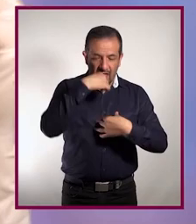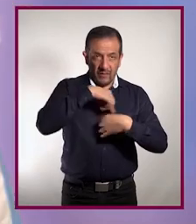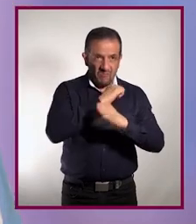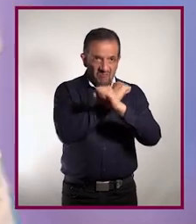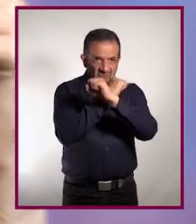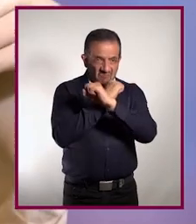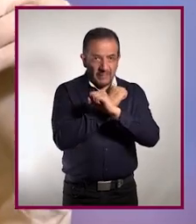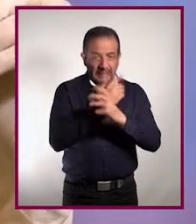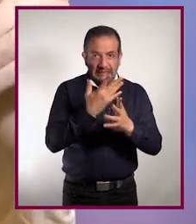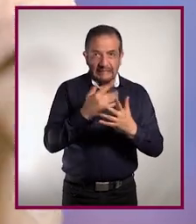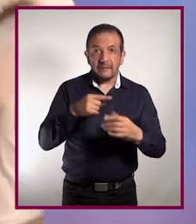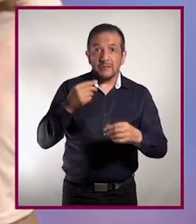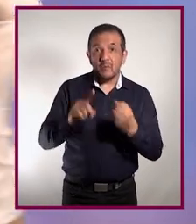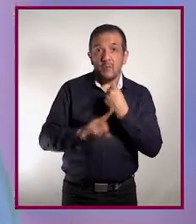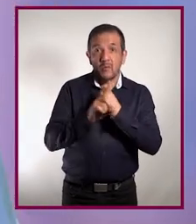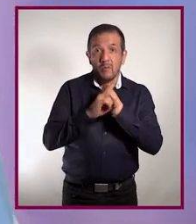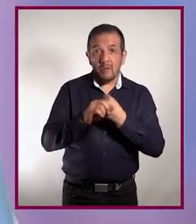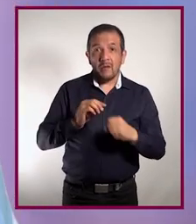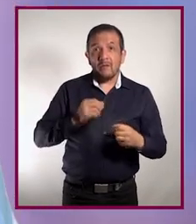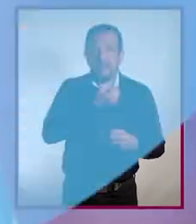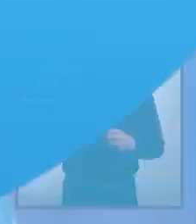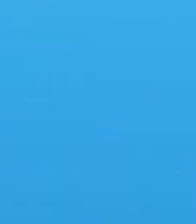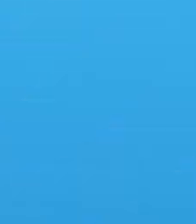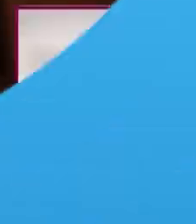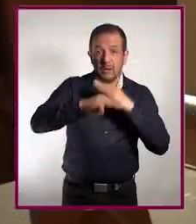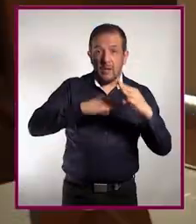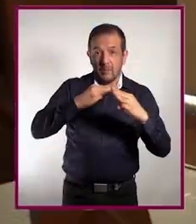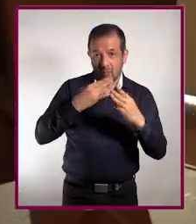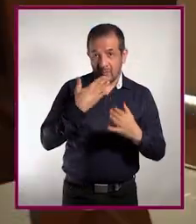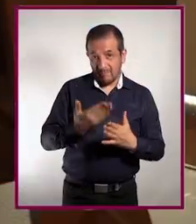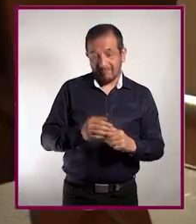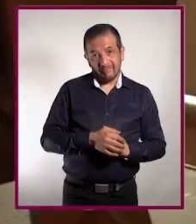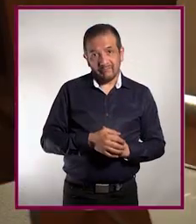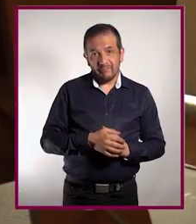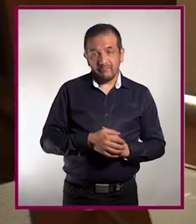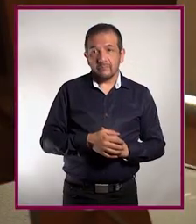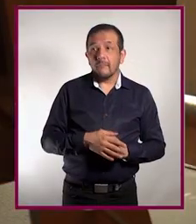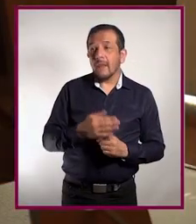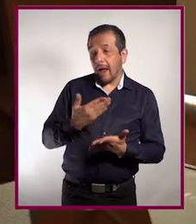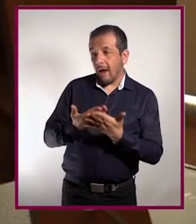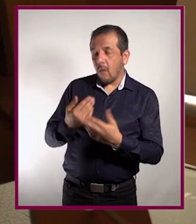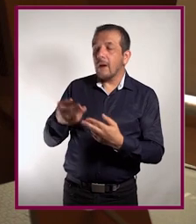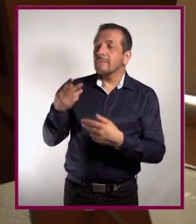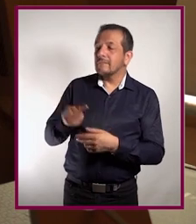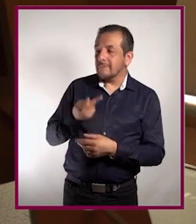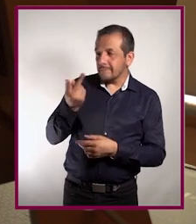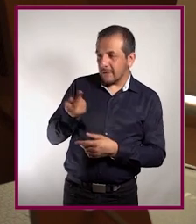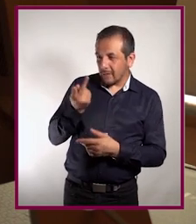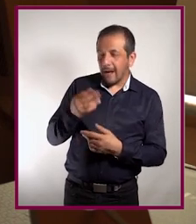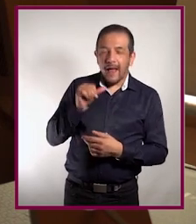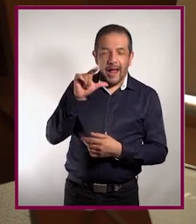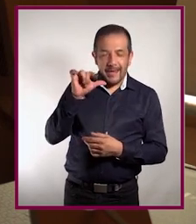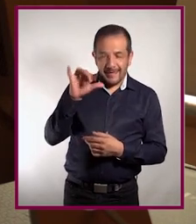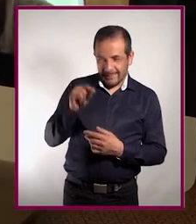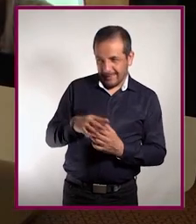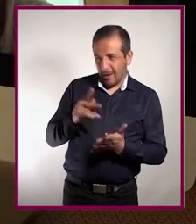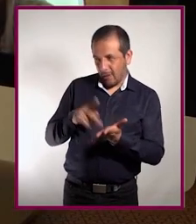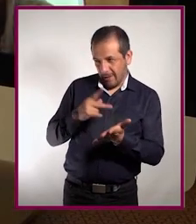uno de los más grandes problemas de salud mundial. Estamos de regreso con la doctora Alicia Piñairúa.